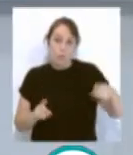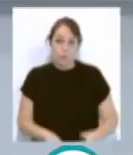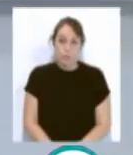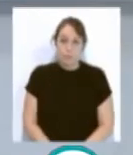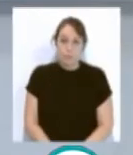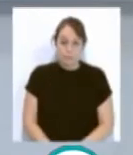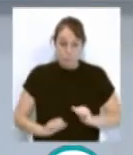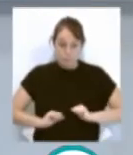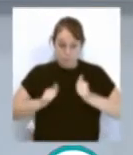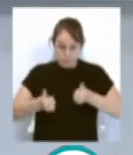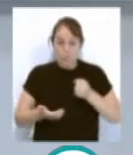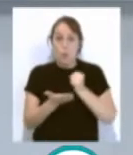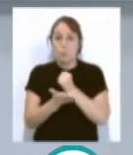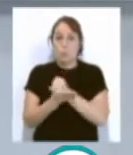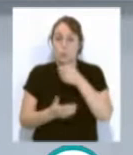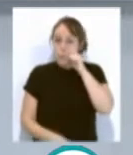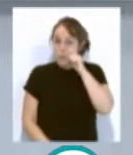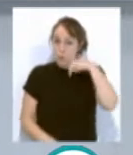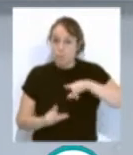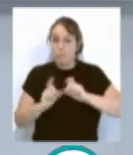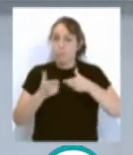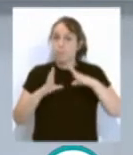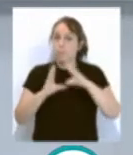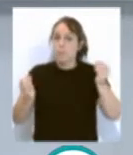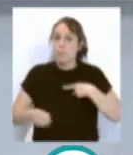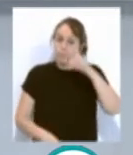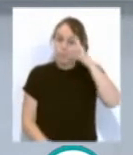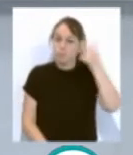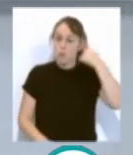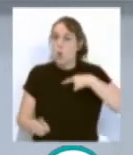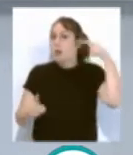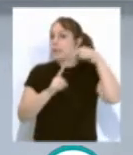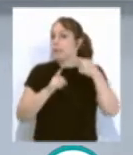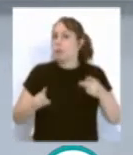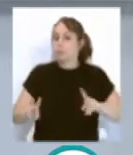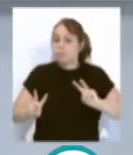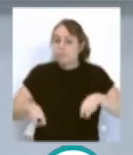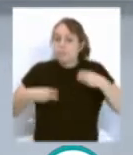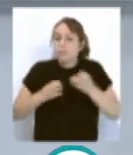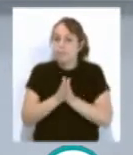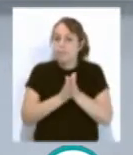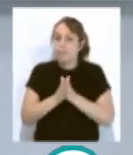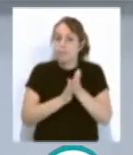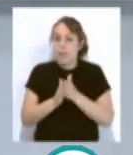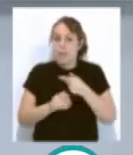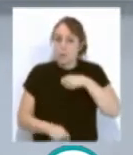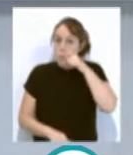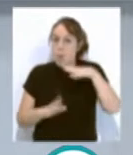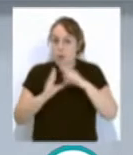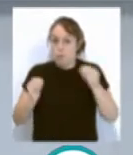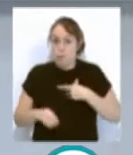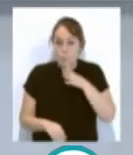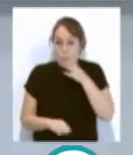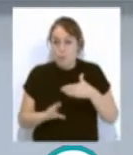Y arranca el bono turístico de la Junta. La iniciativa tiene como fin la reactivación del turismo andaluz tras una temporada alta muy